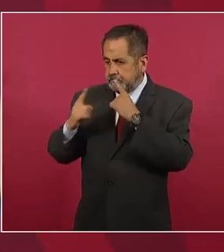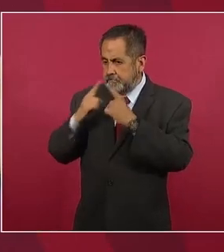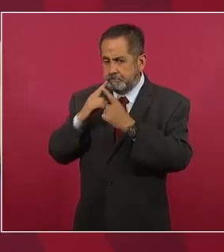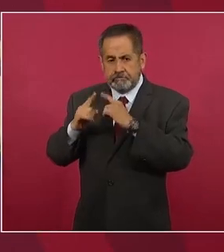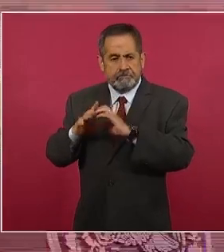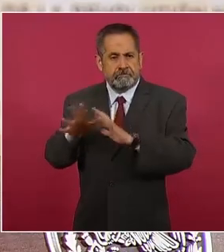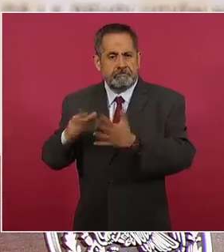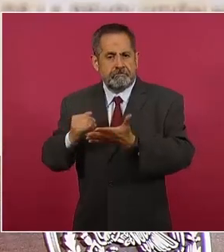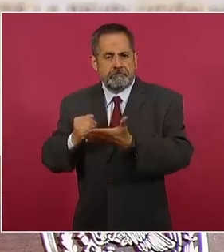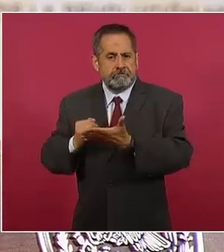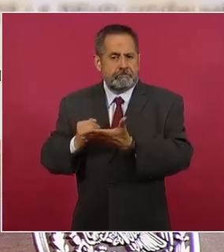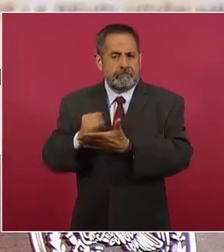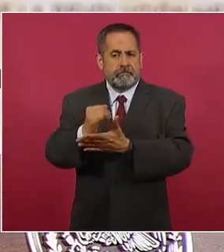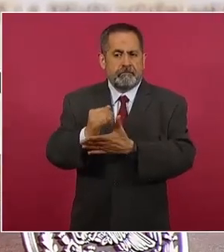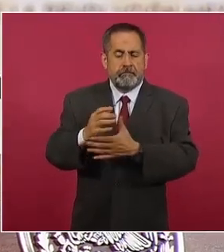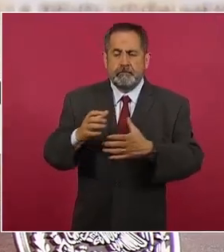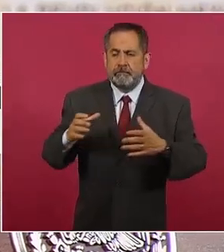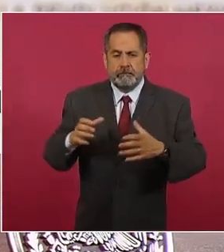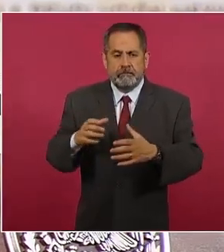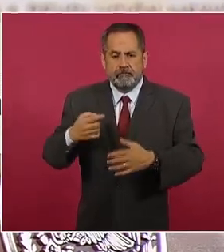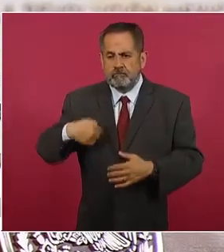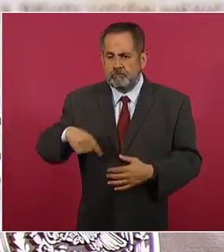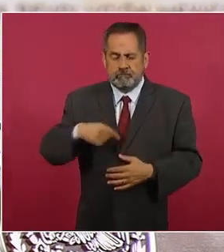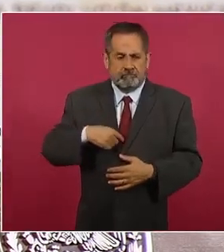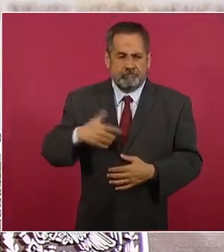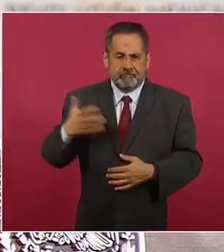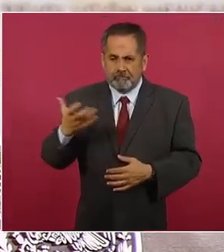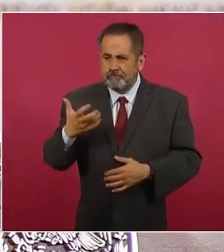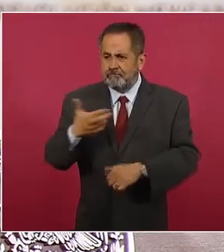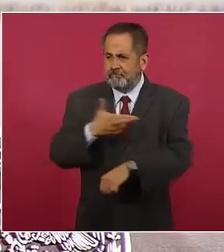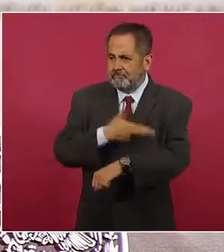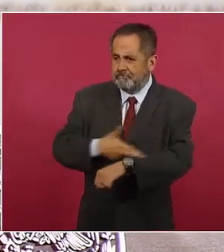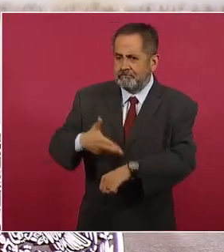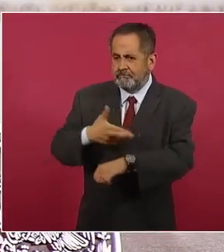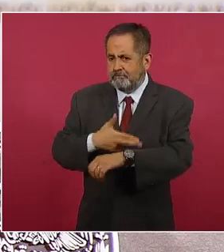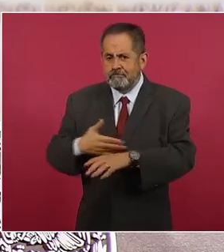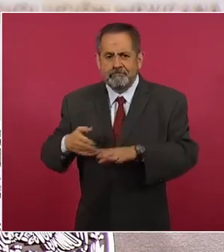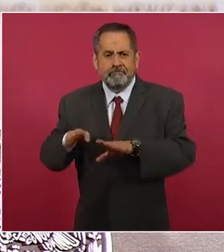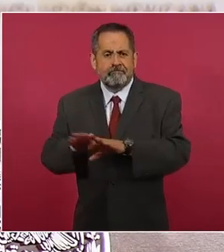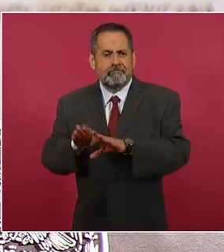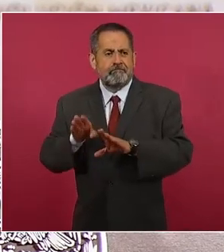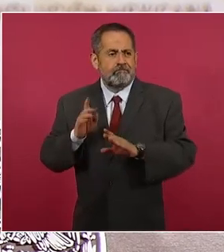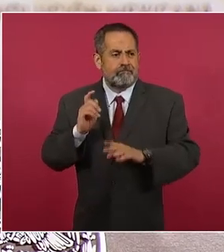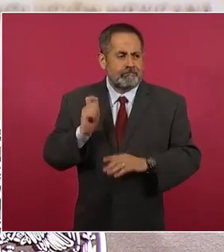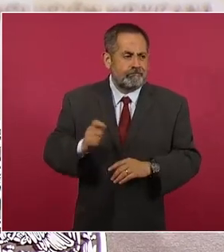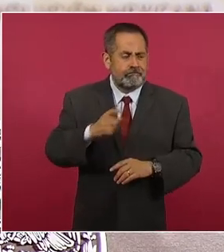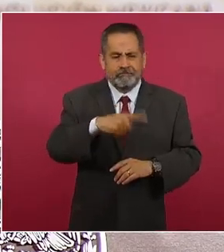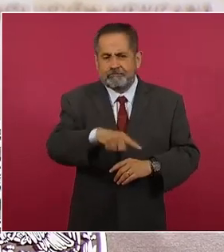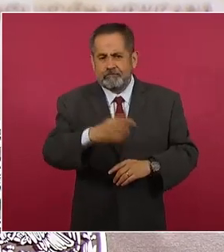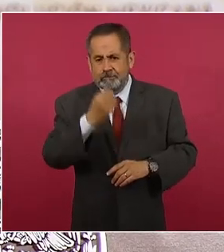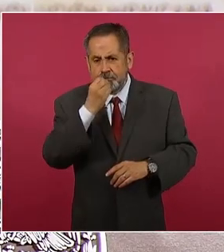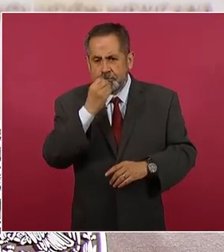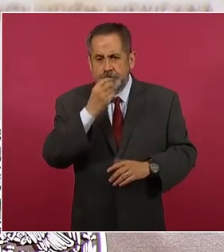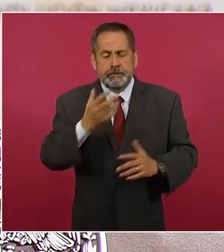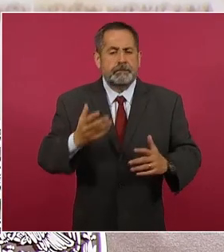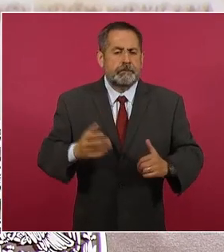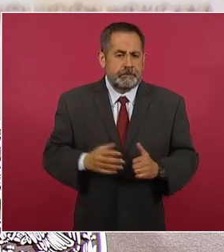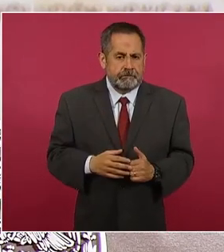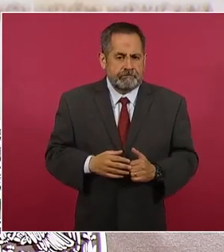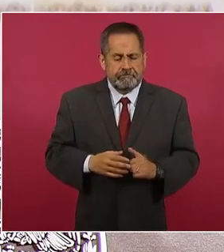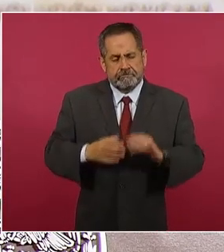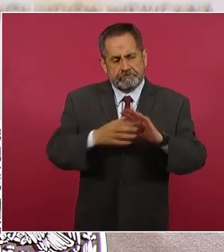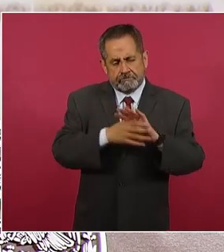actuar en lo que tiene que ver con los alimentos, convenciendo,